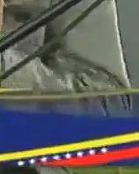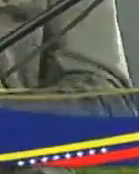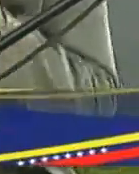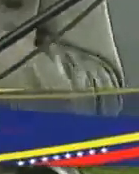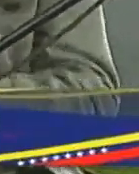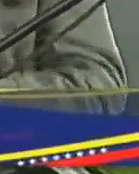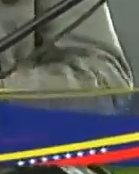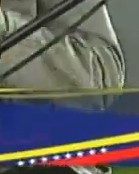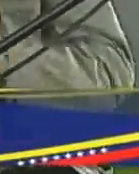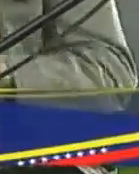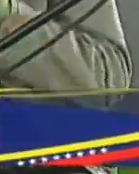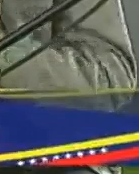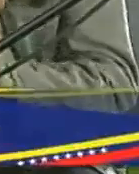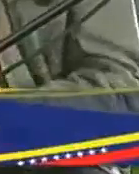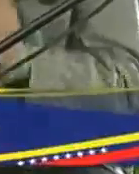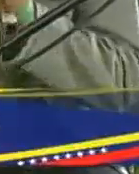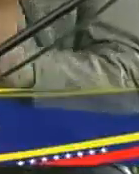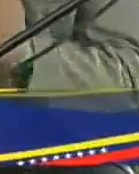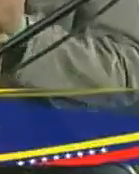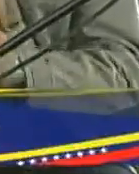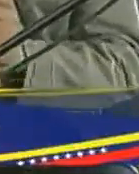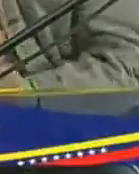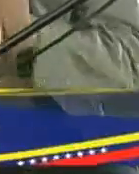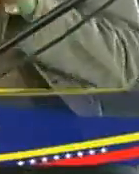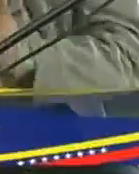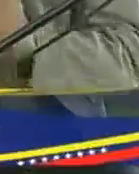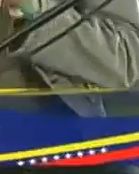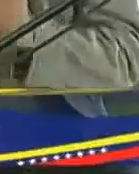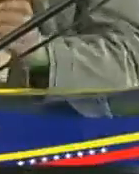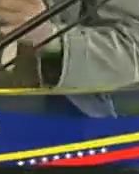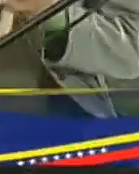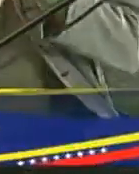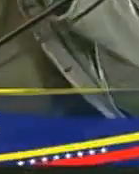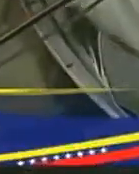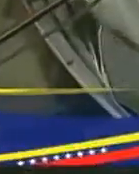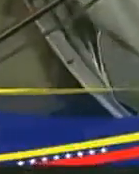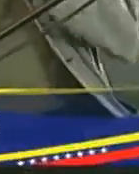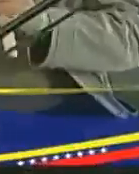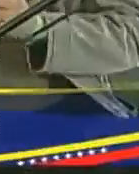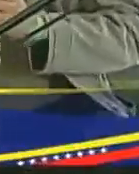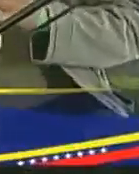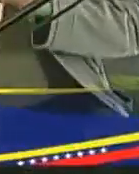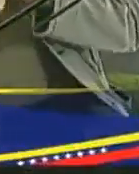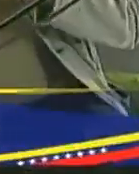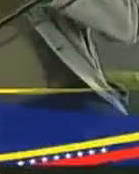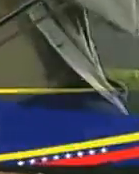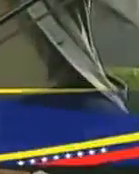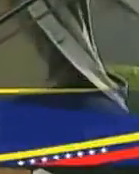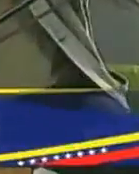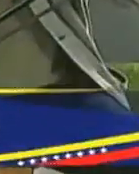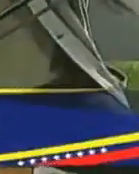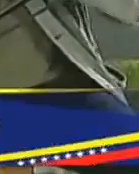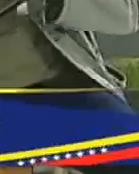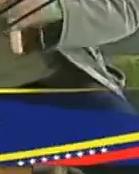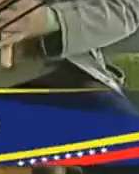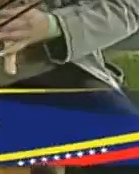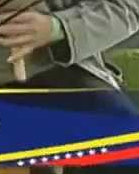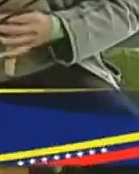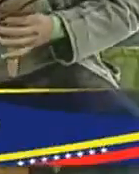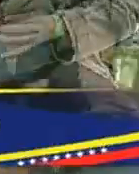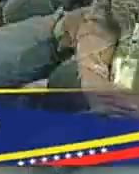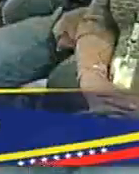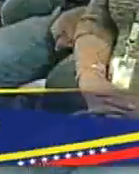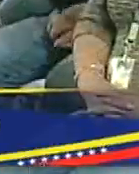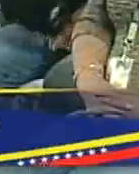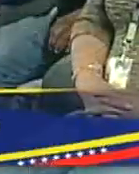Al señalar que las consecuencias del cambio climático ahora se tratan de una verdadera emergencia y no es una responsabilidad